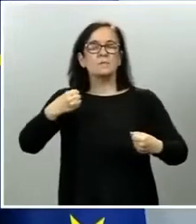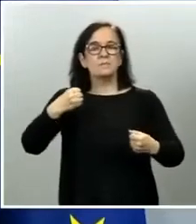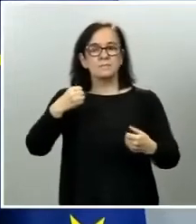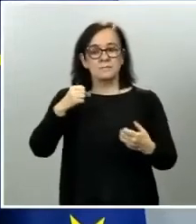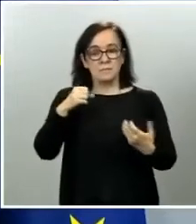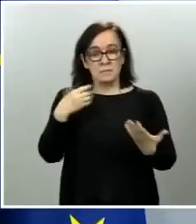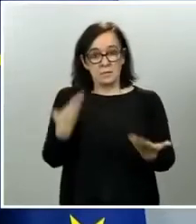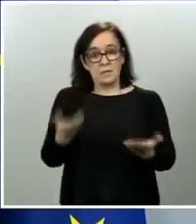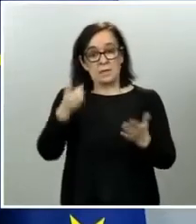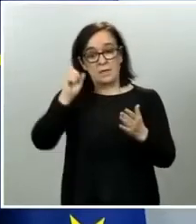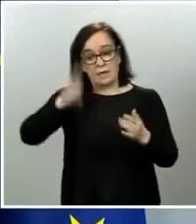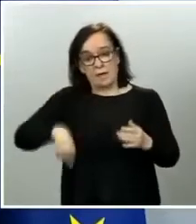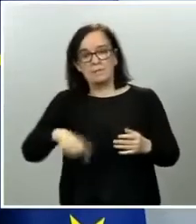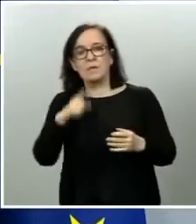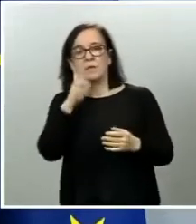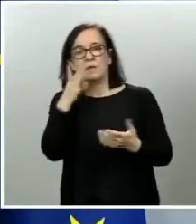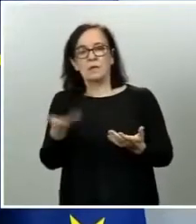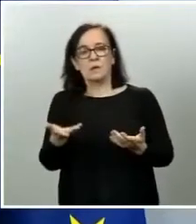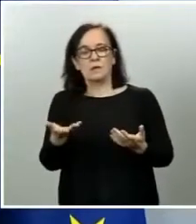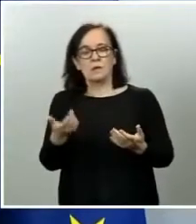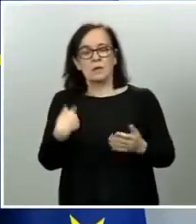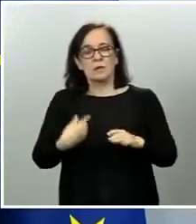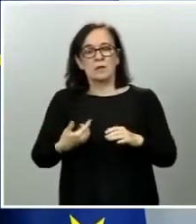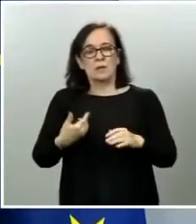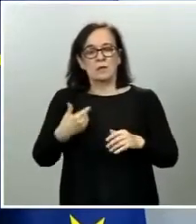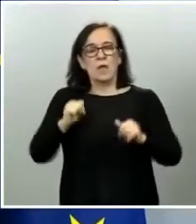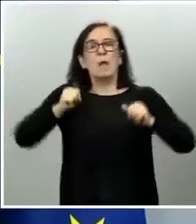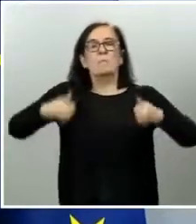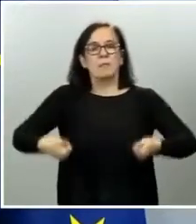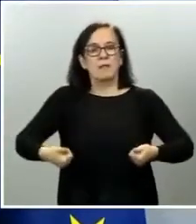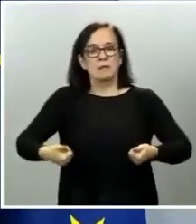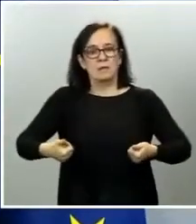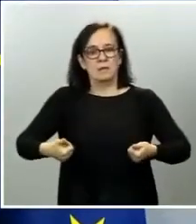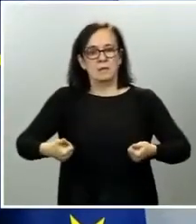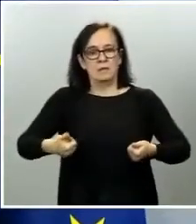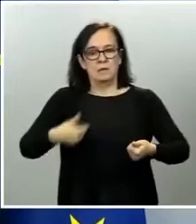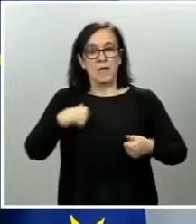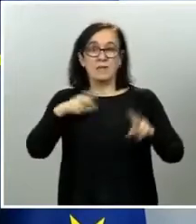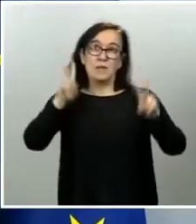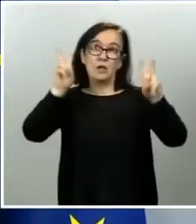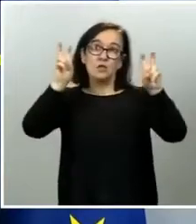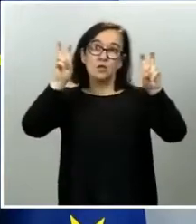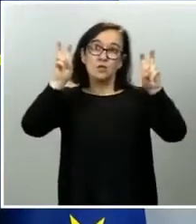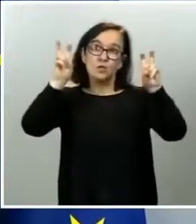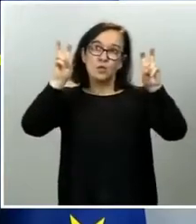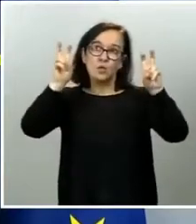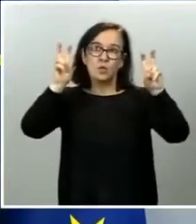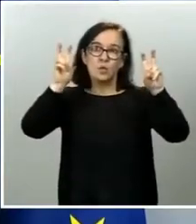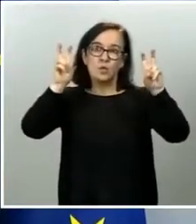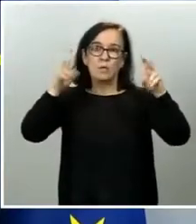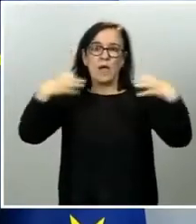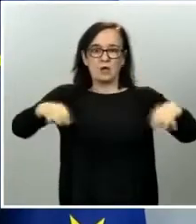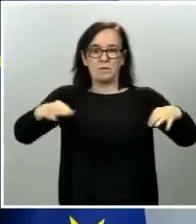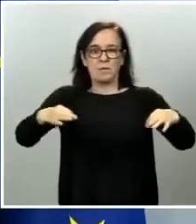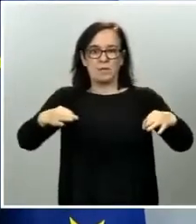términos de garantizar que vamos a empezar a nuestra nueva normalidad más antes que tarde.